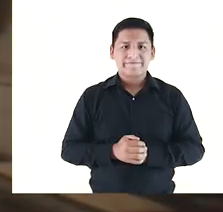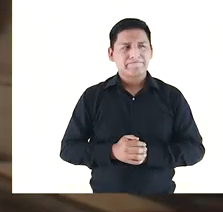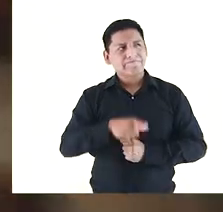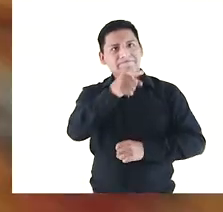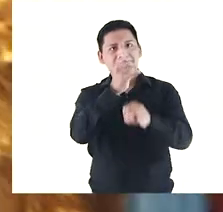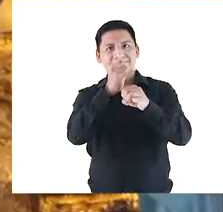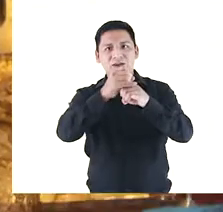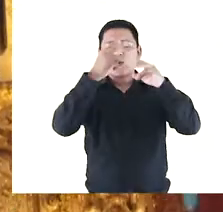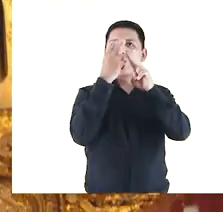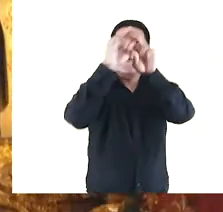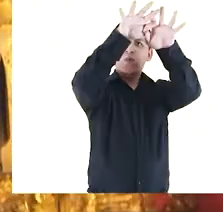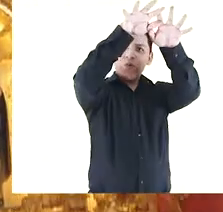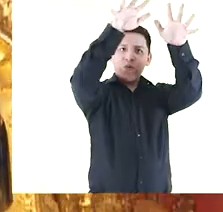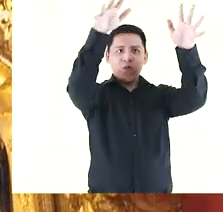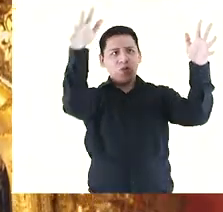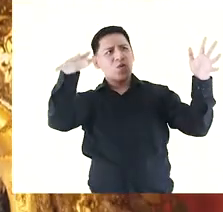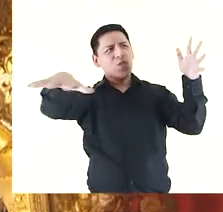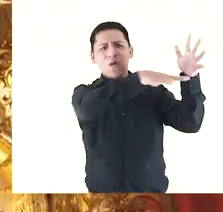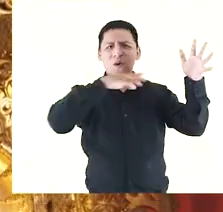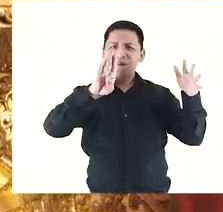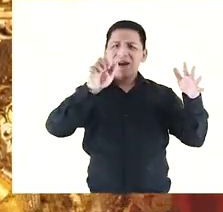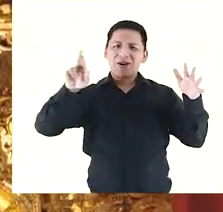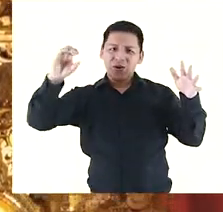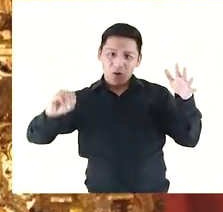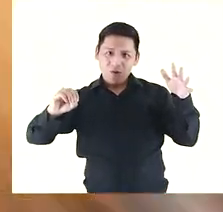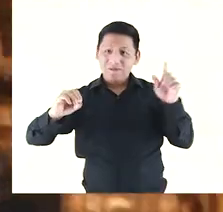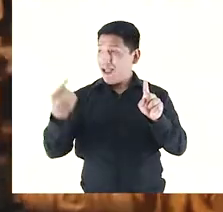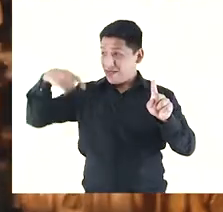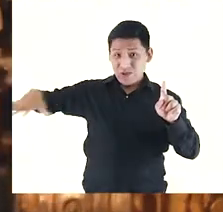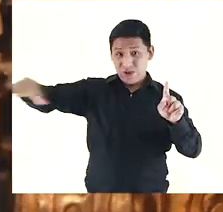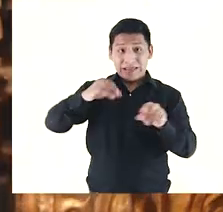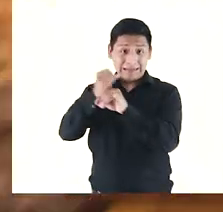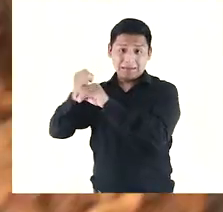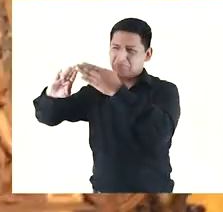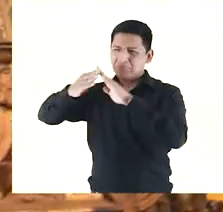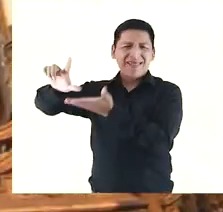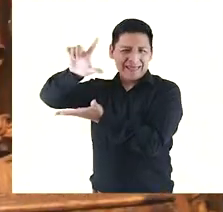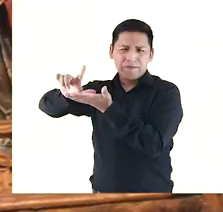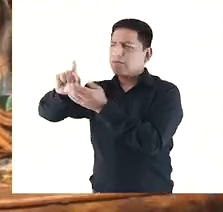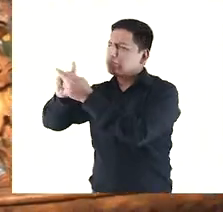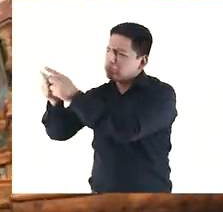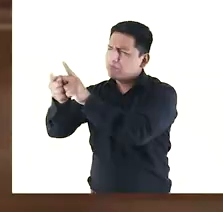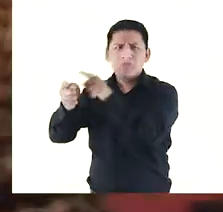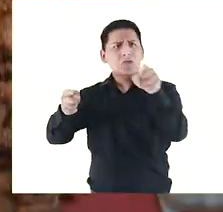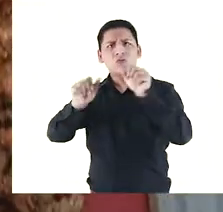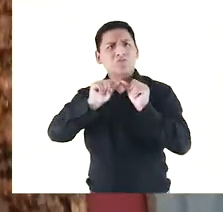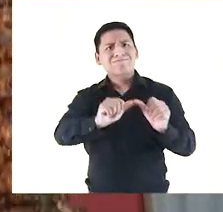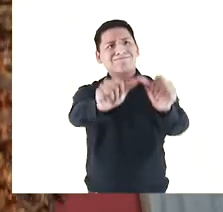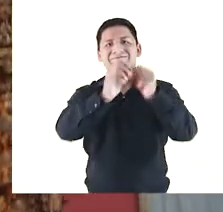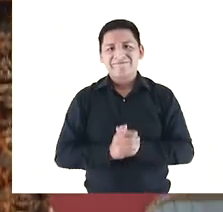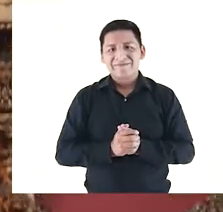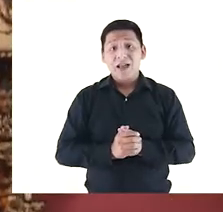y José. Su iglesia, que es lo único visible, aún mantiene su interior barroco. Es una de las pocas en Lima que se salvó de